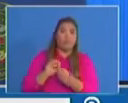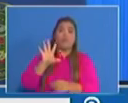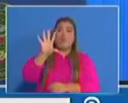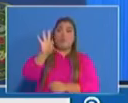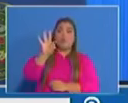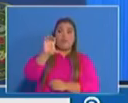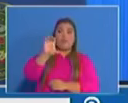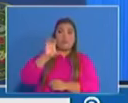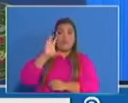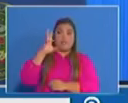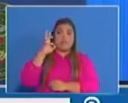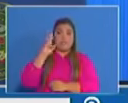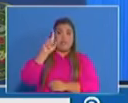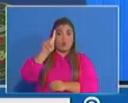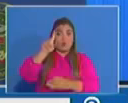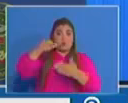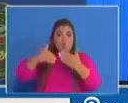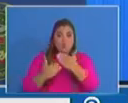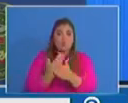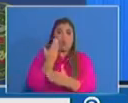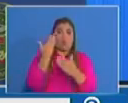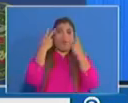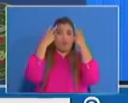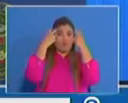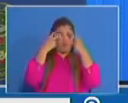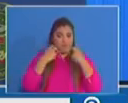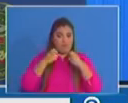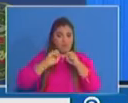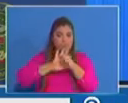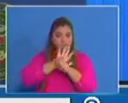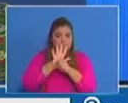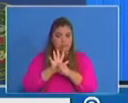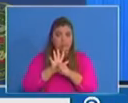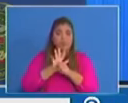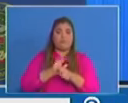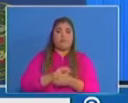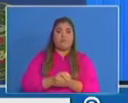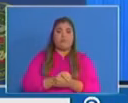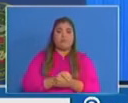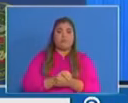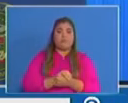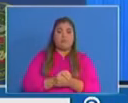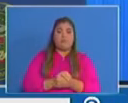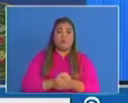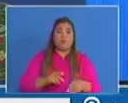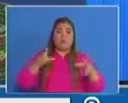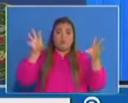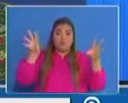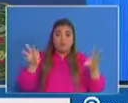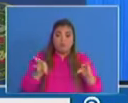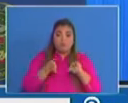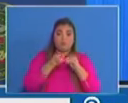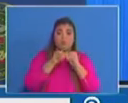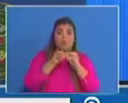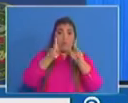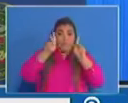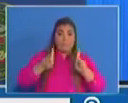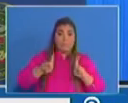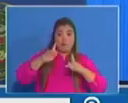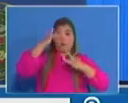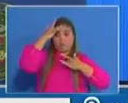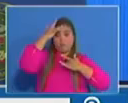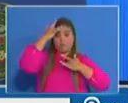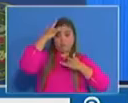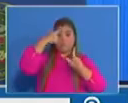nuevas pruebas, lo que nos permite tener un total de casos confirmados acumulados de